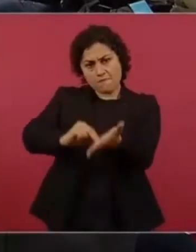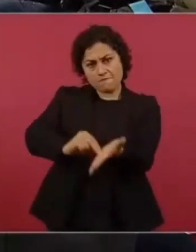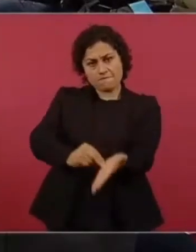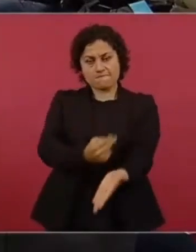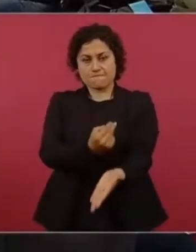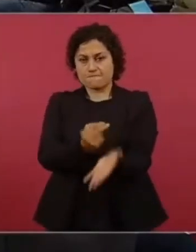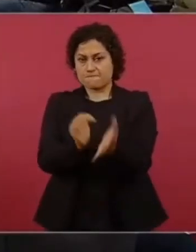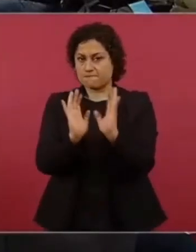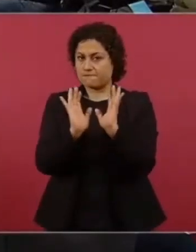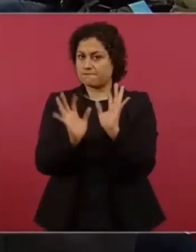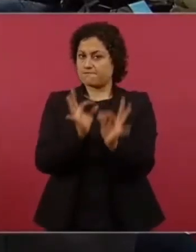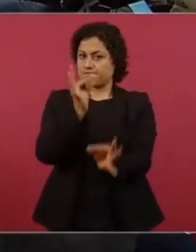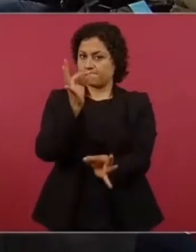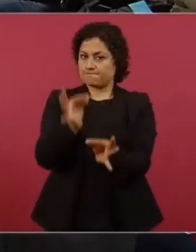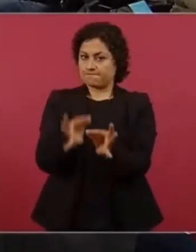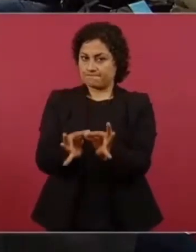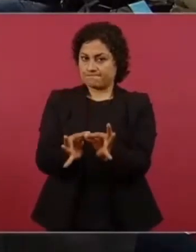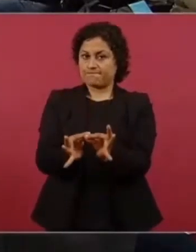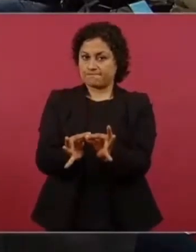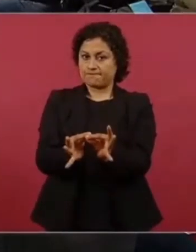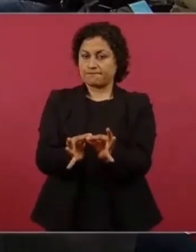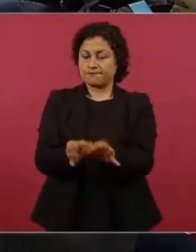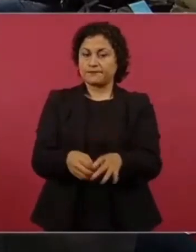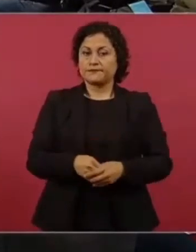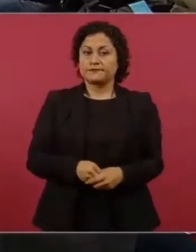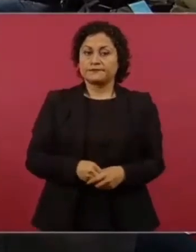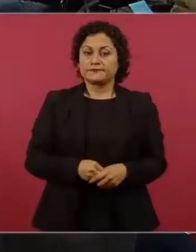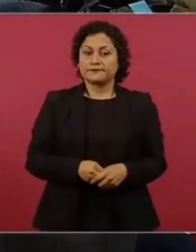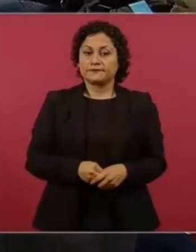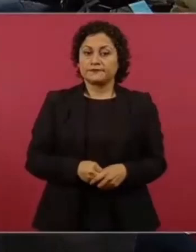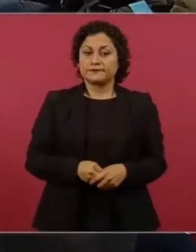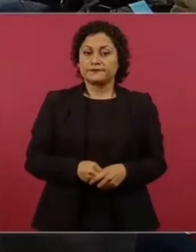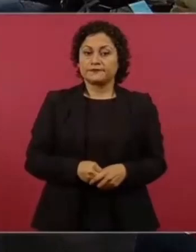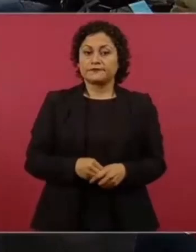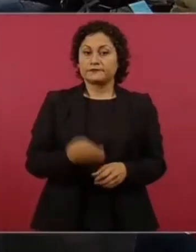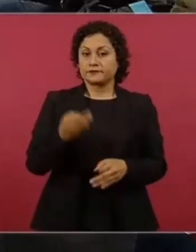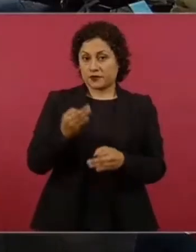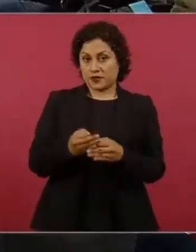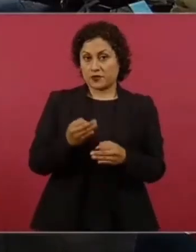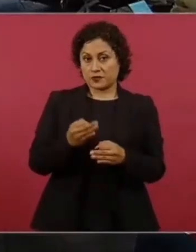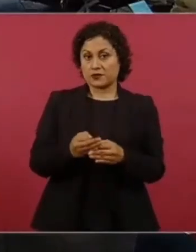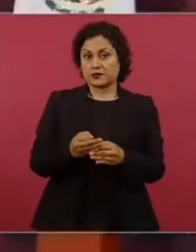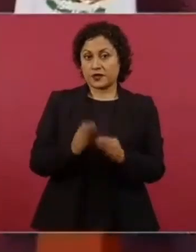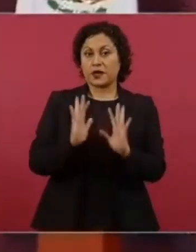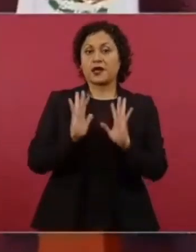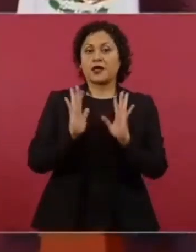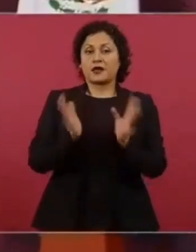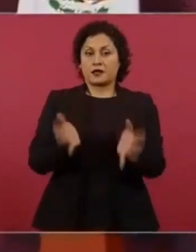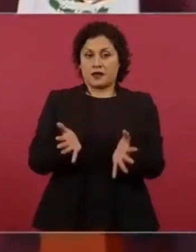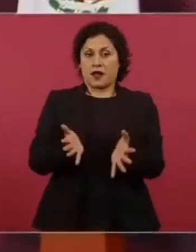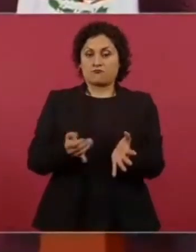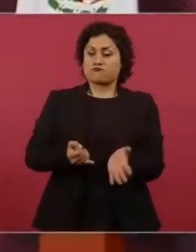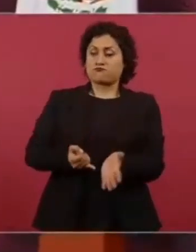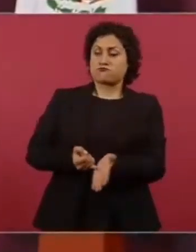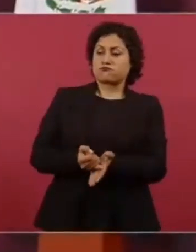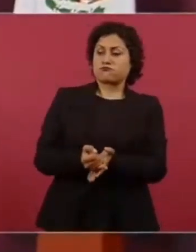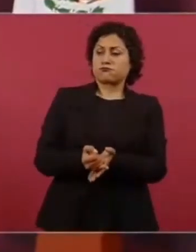y ahora ya hay la decisión. de empezar a invertir.